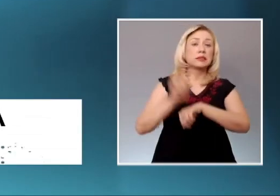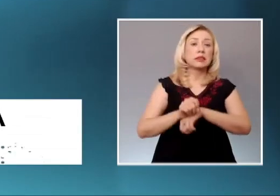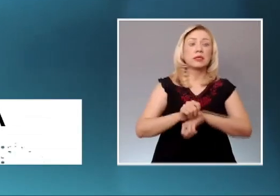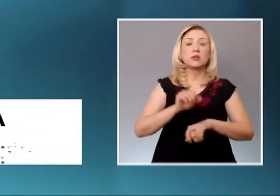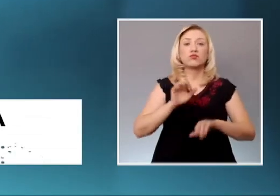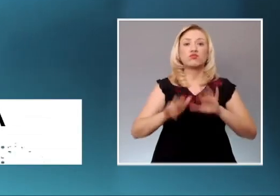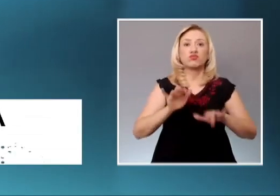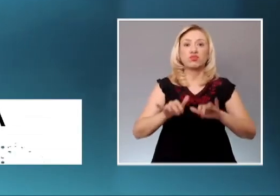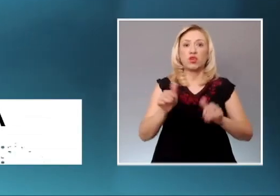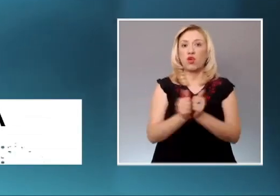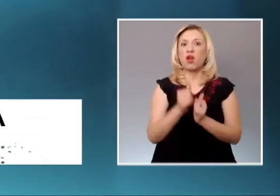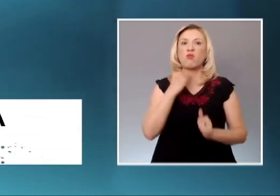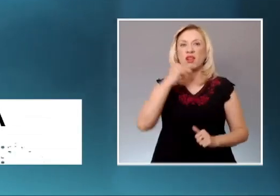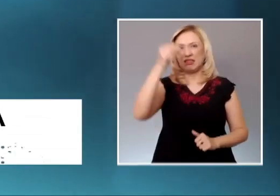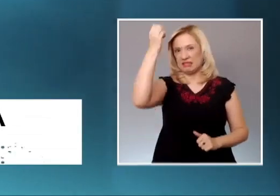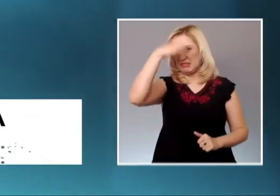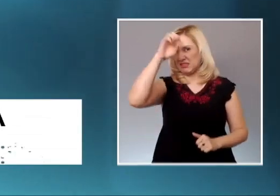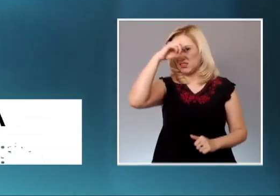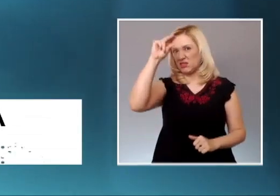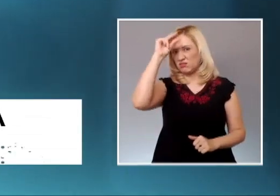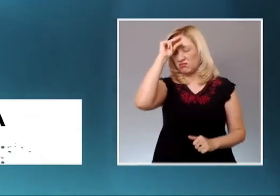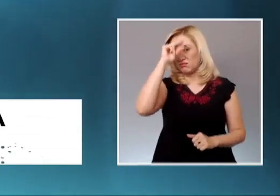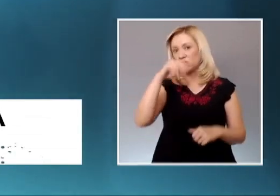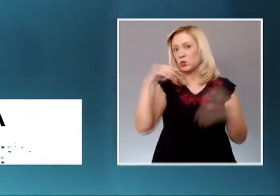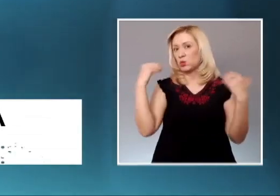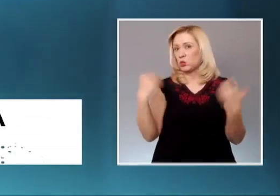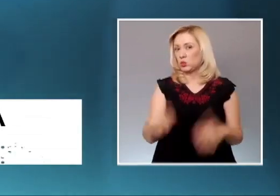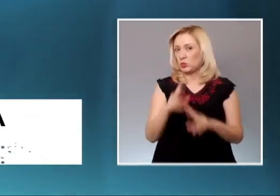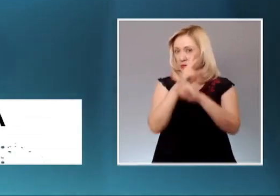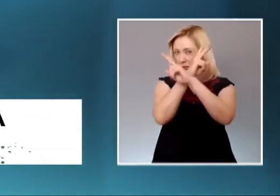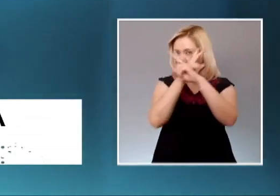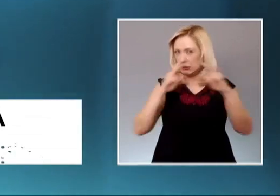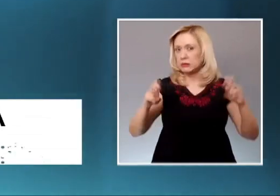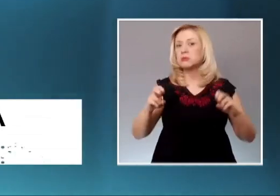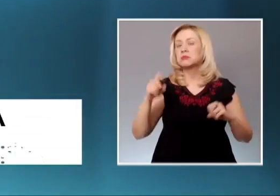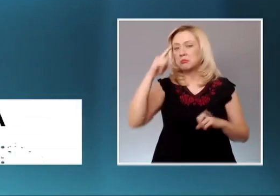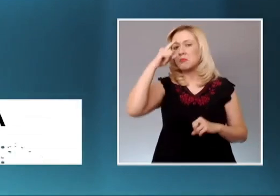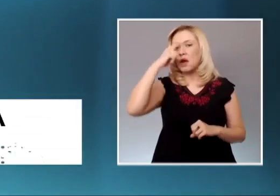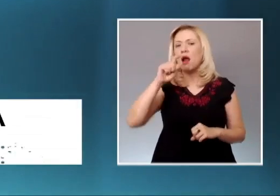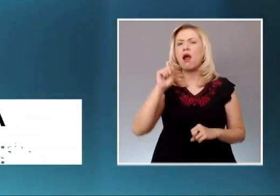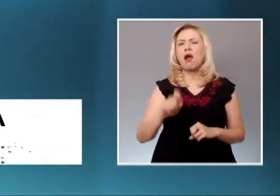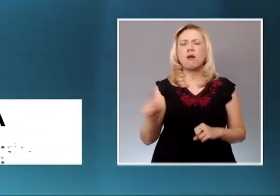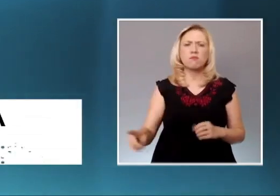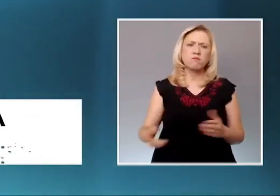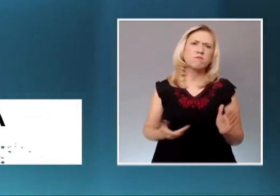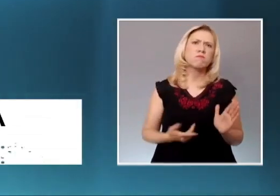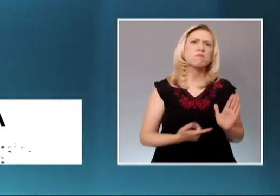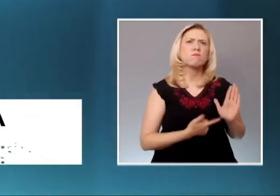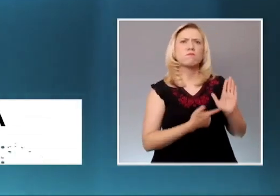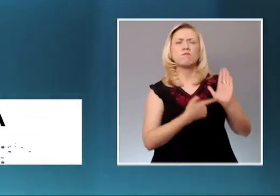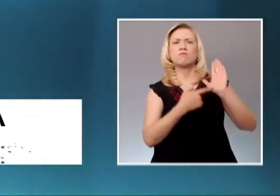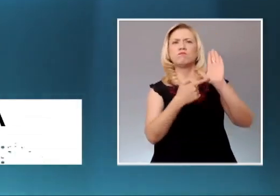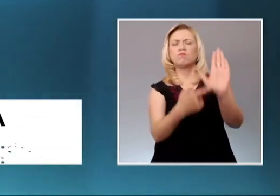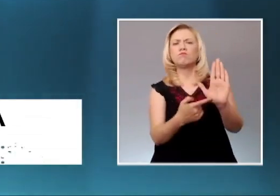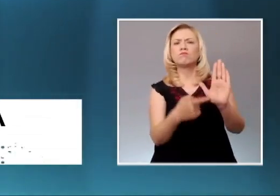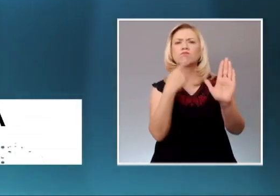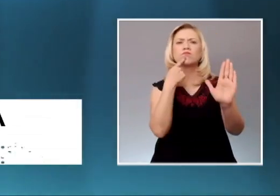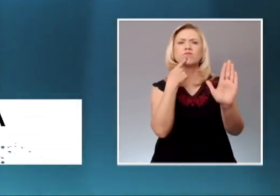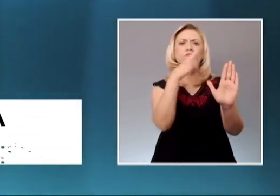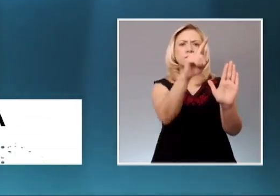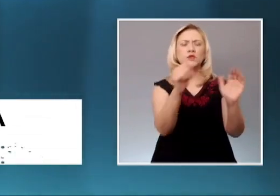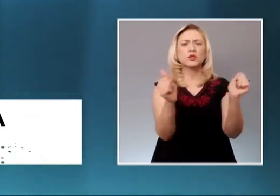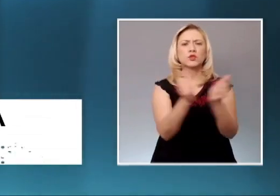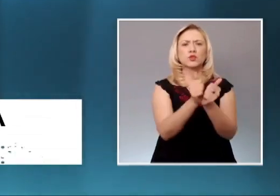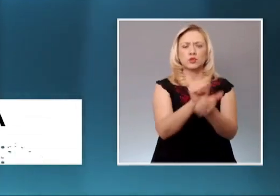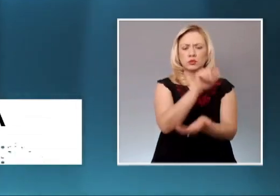seriedad y acusosidad que amerite el caso, con el fin de presentar una demanda con los más altos estándares jurídicos.